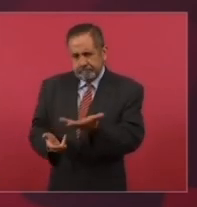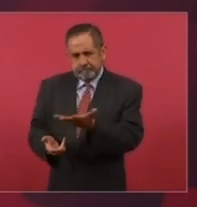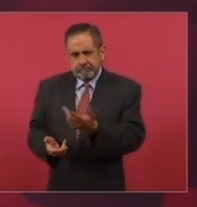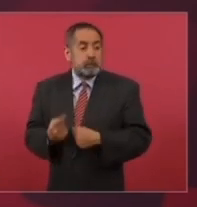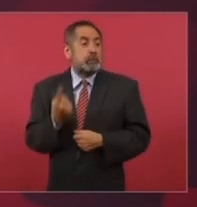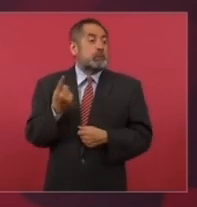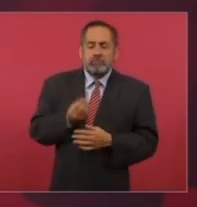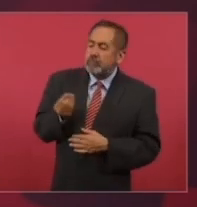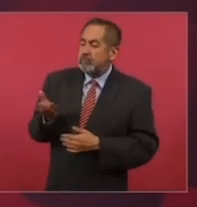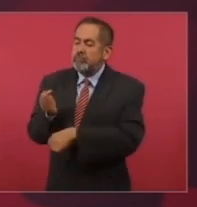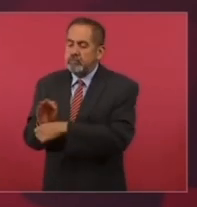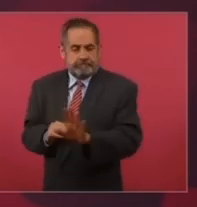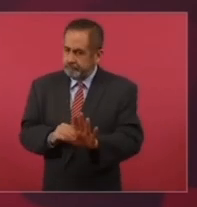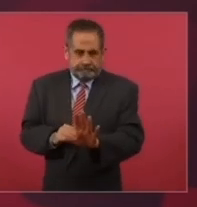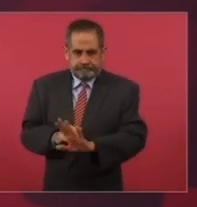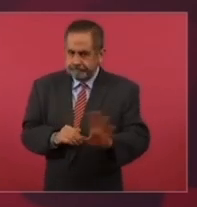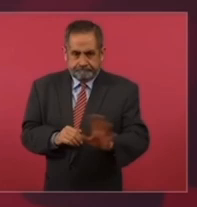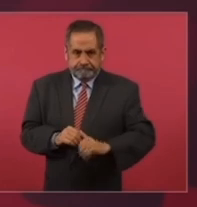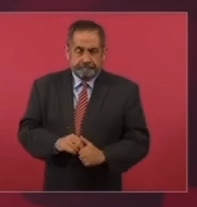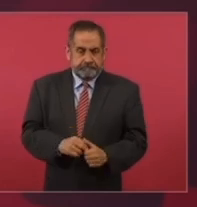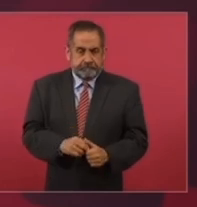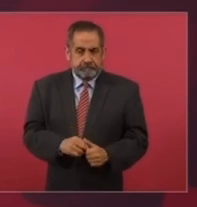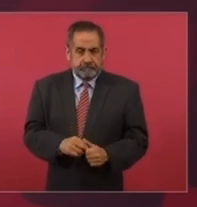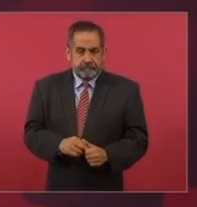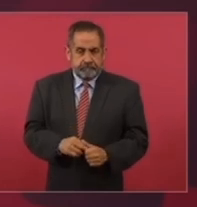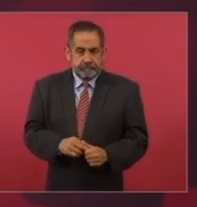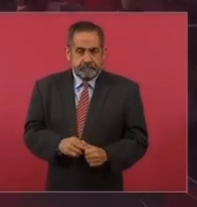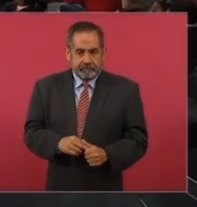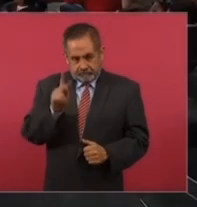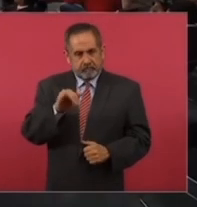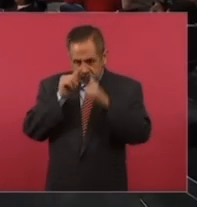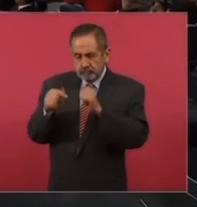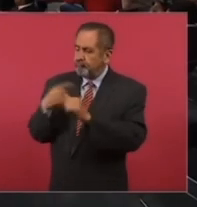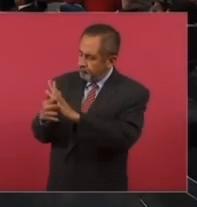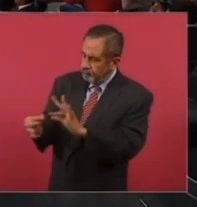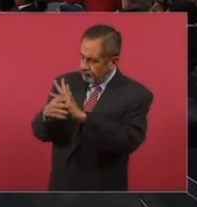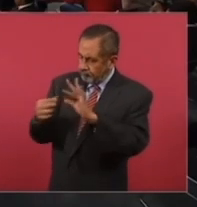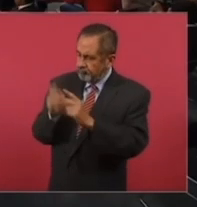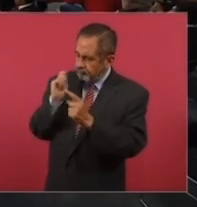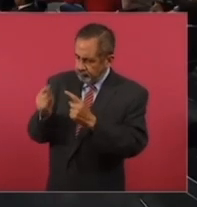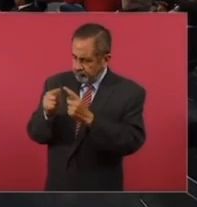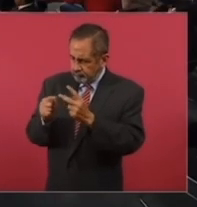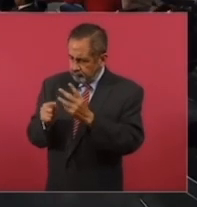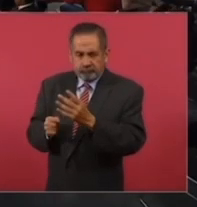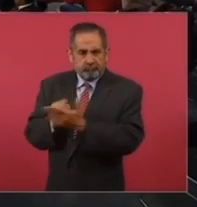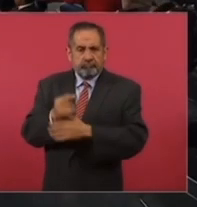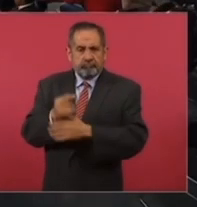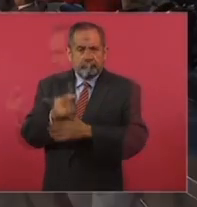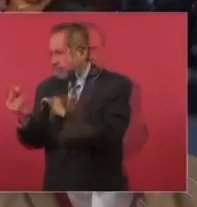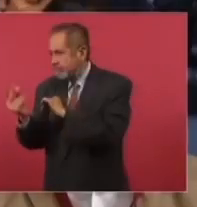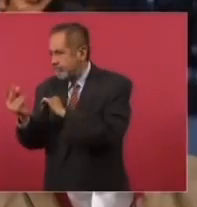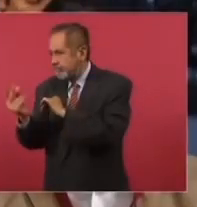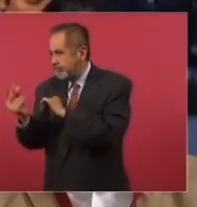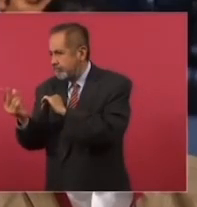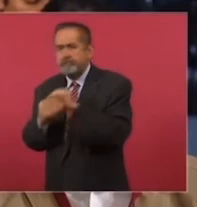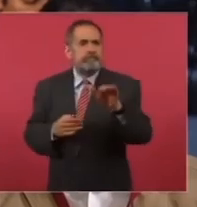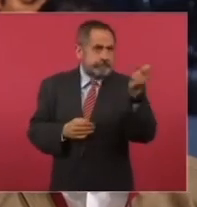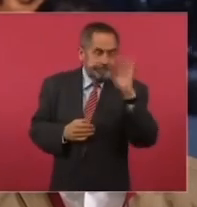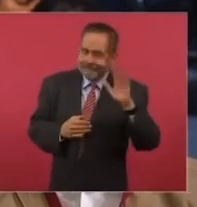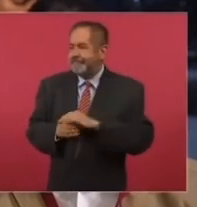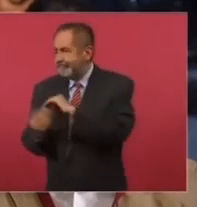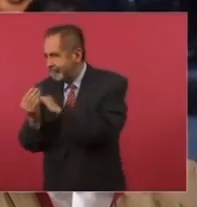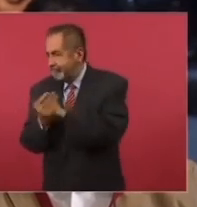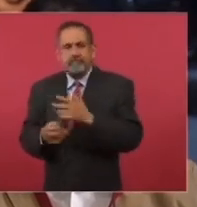los chairos, él es todo. Y cuando él dice, si no le asiste la razón, pues no se lo vamos a dar. ¿Y quién, quién va,